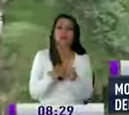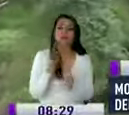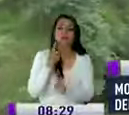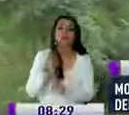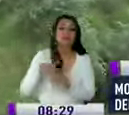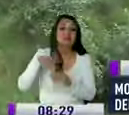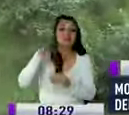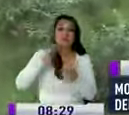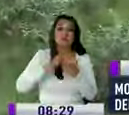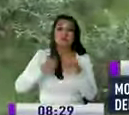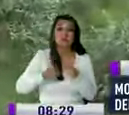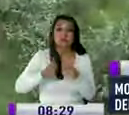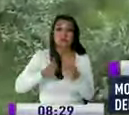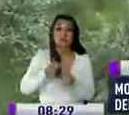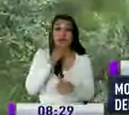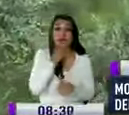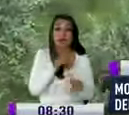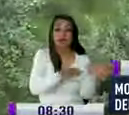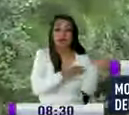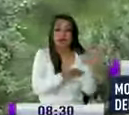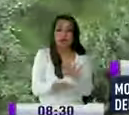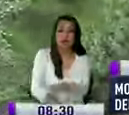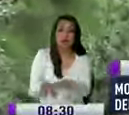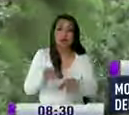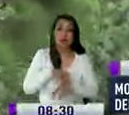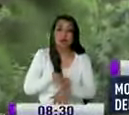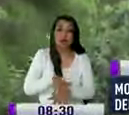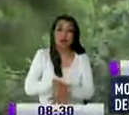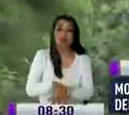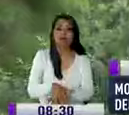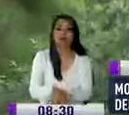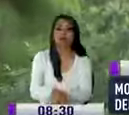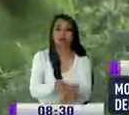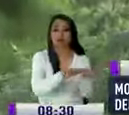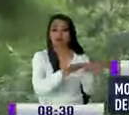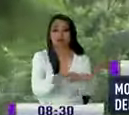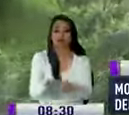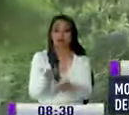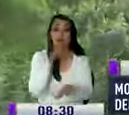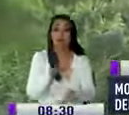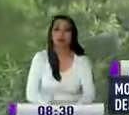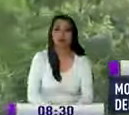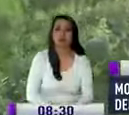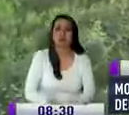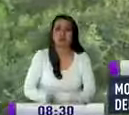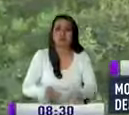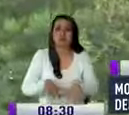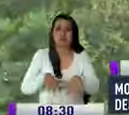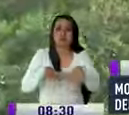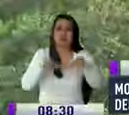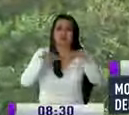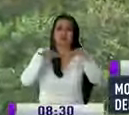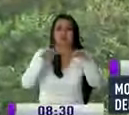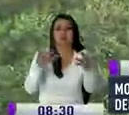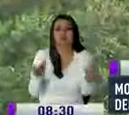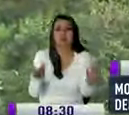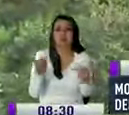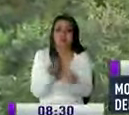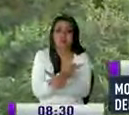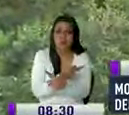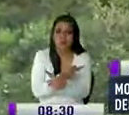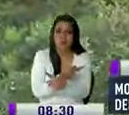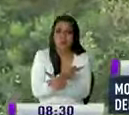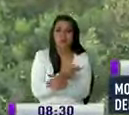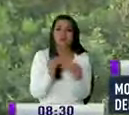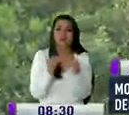principal problema es que el agua se represa en este lugar hay un estancamiento suba la crezca más bien este río